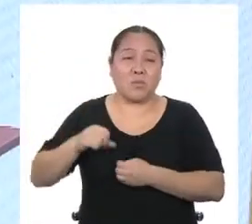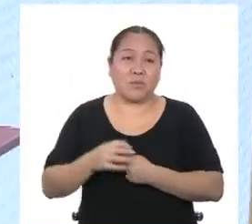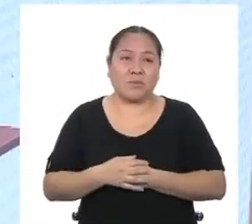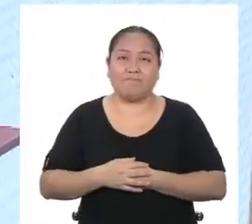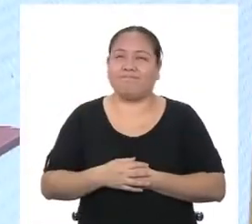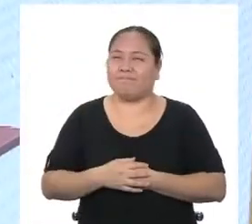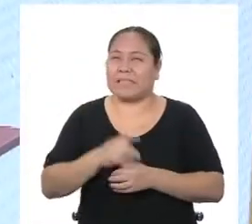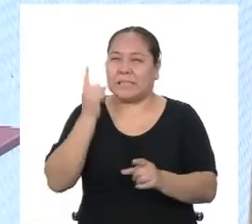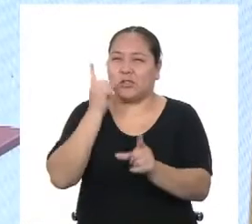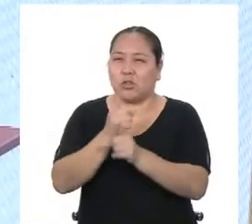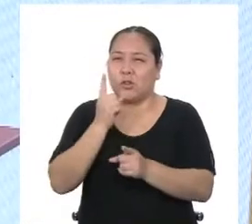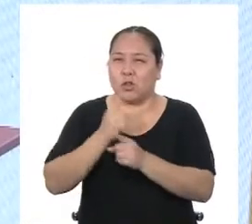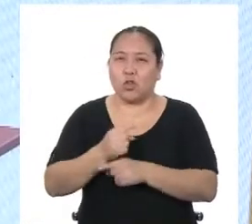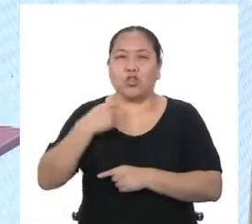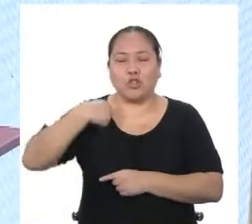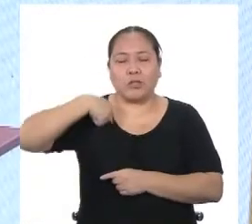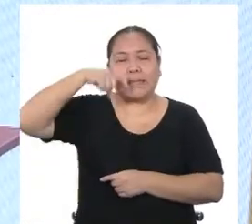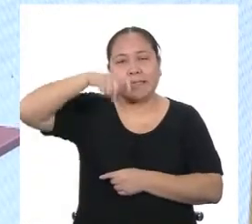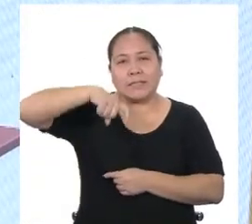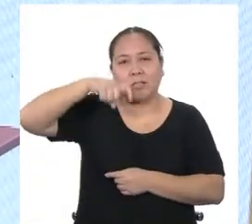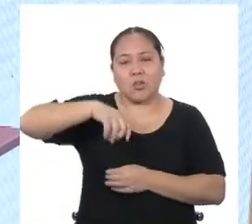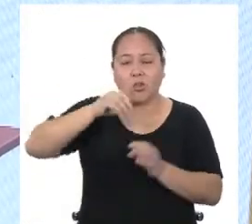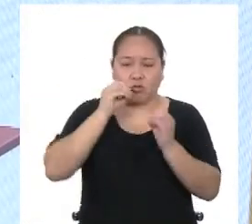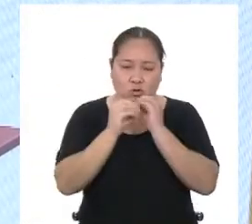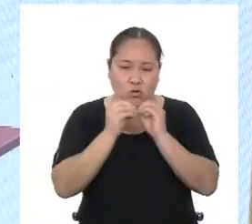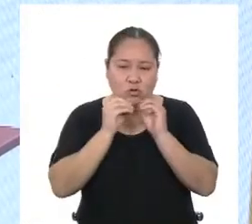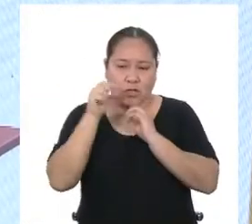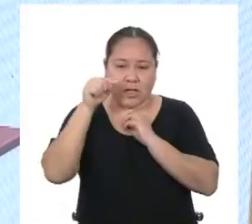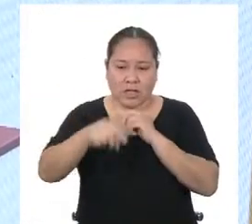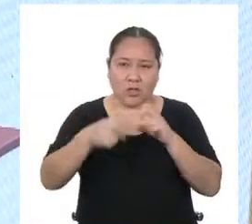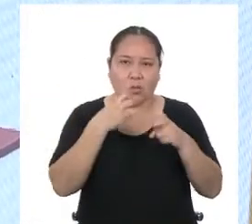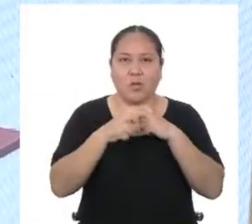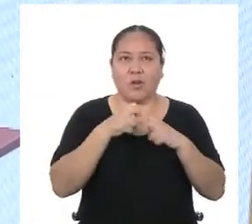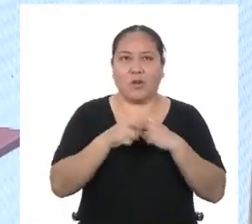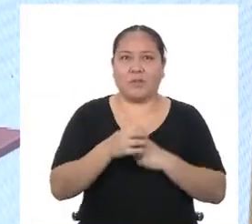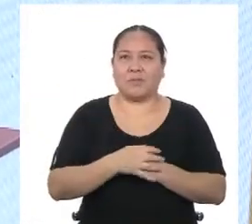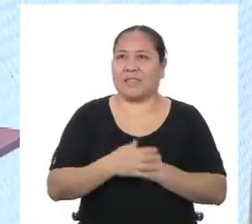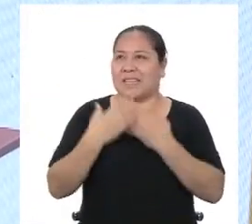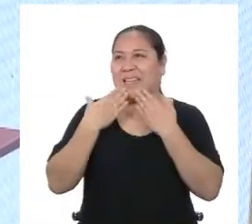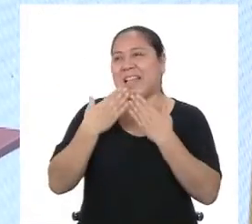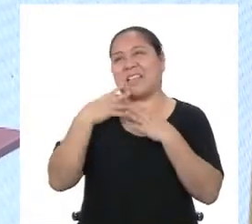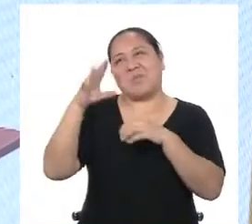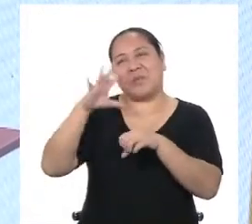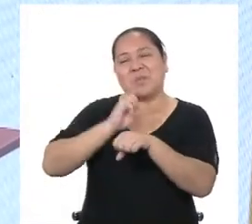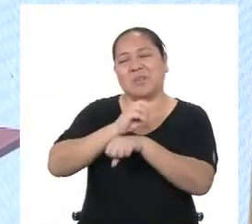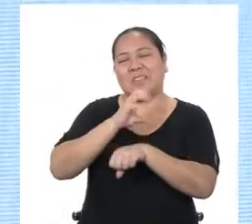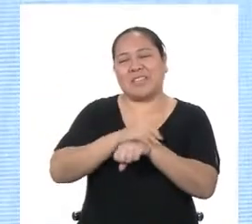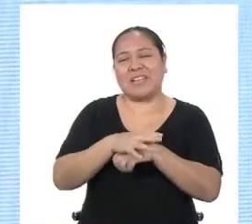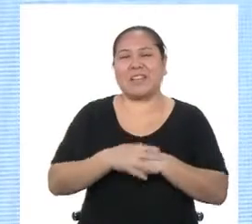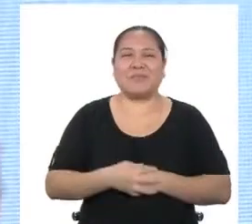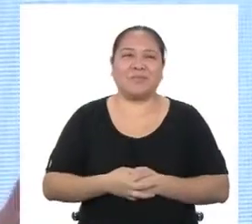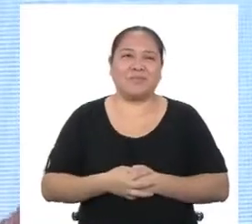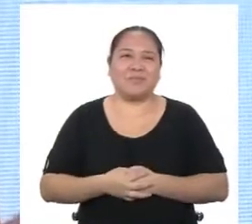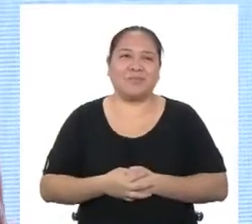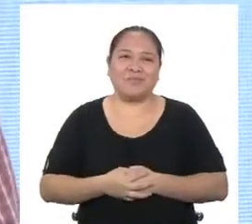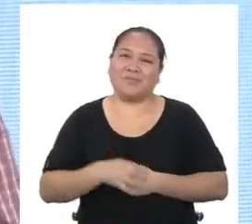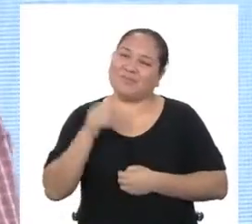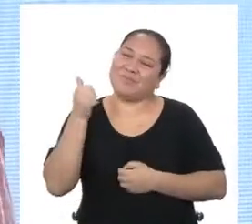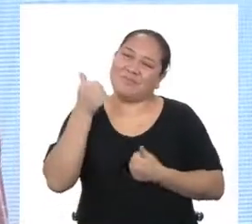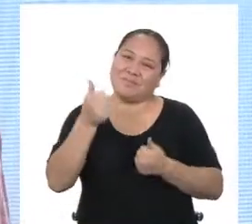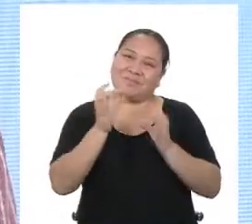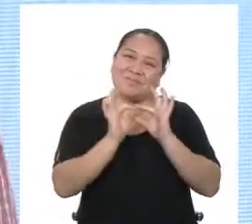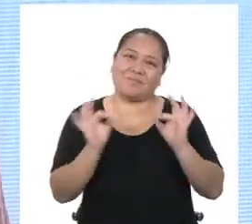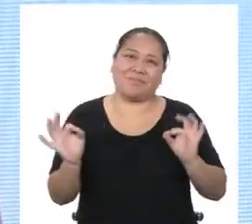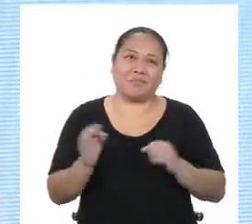Tienes razón. Tengo que aprender a resolver estos problemas por mi cuenta. Muchas gracias por tu consejo, Rodri. De nada.